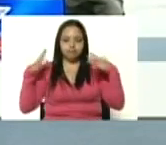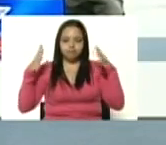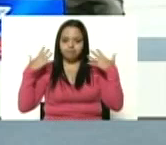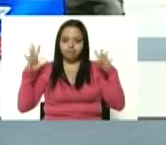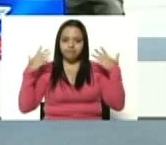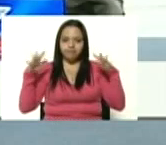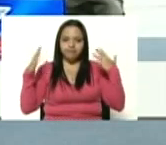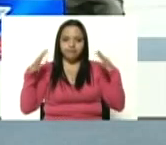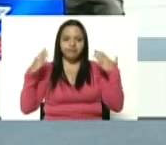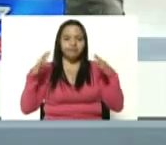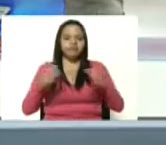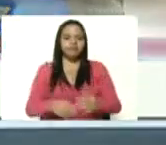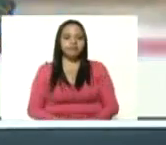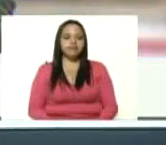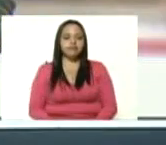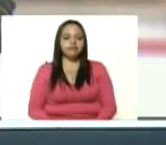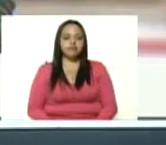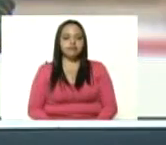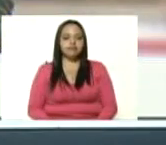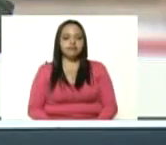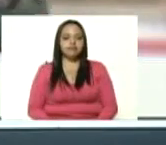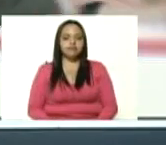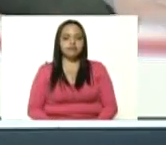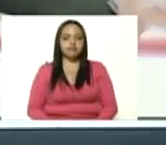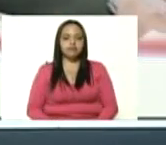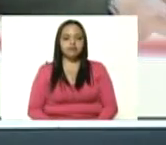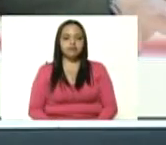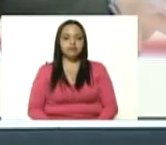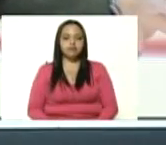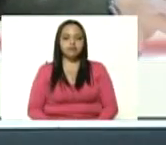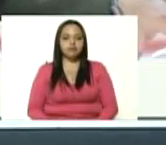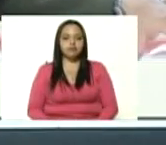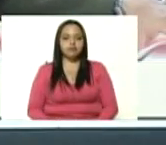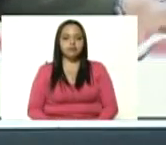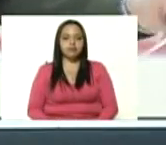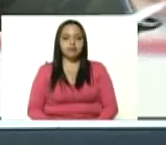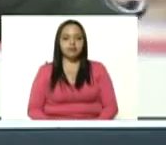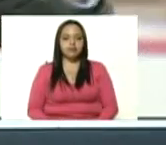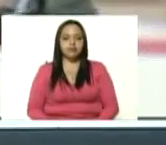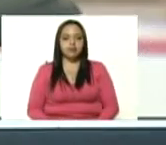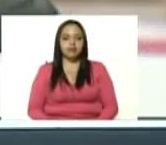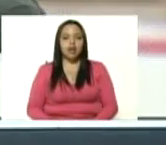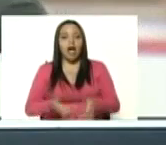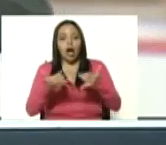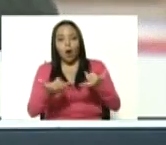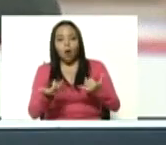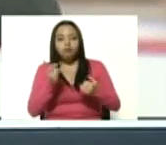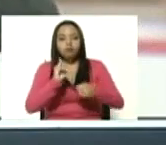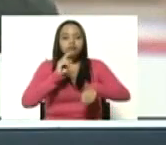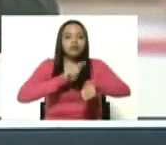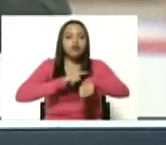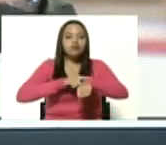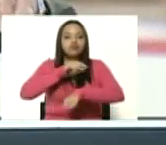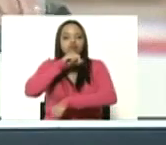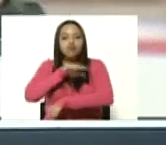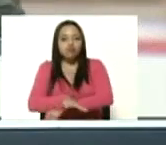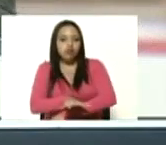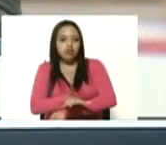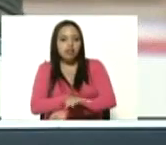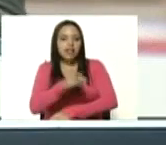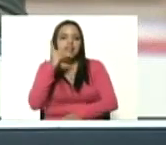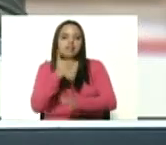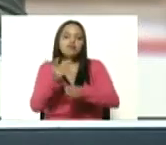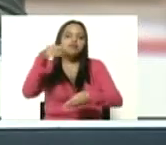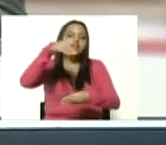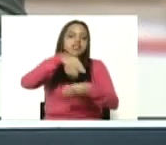Precisamente estamos en un tiempo histórico donde hay sembrar